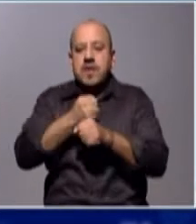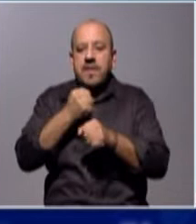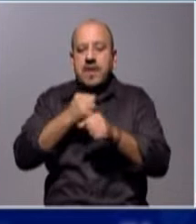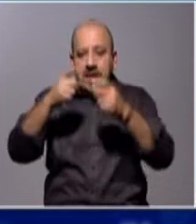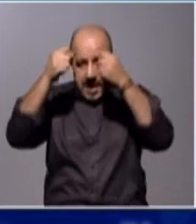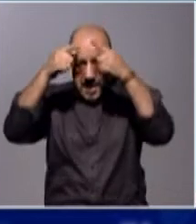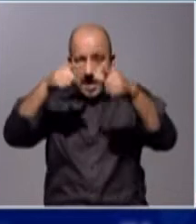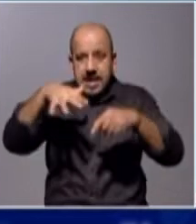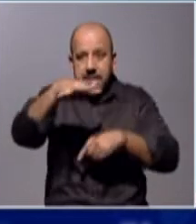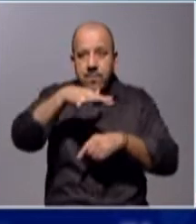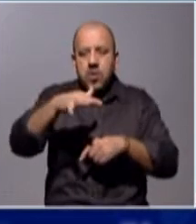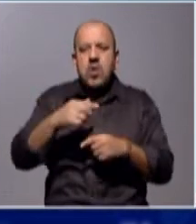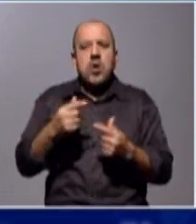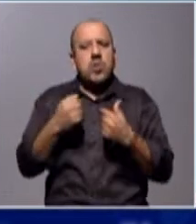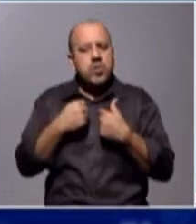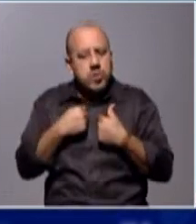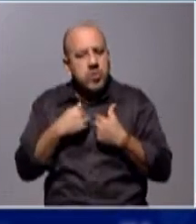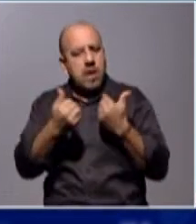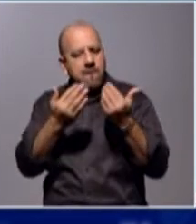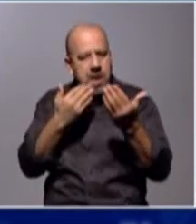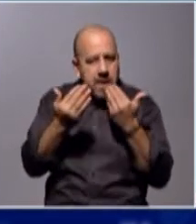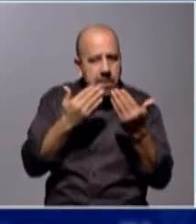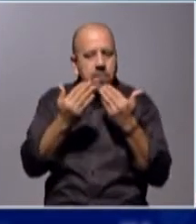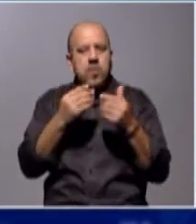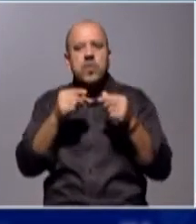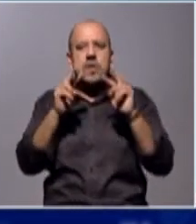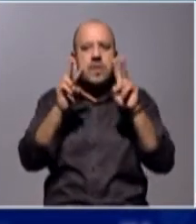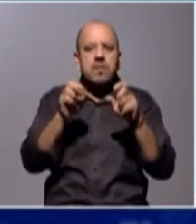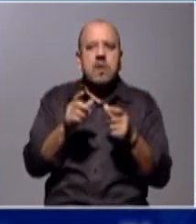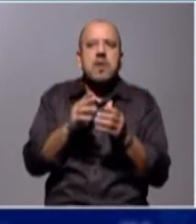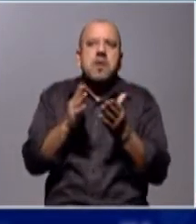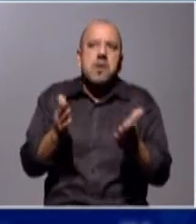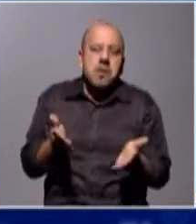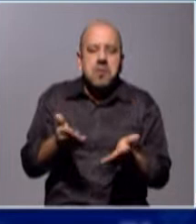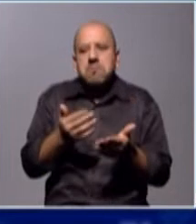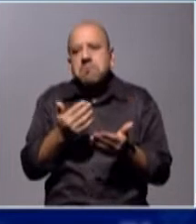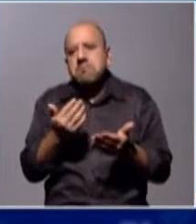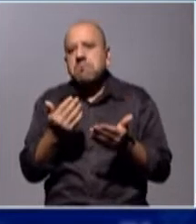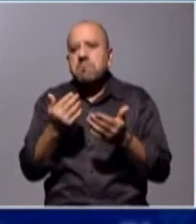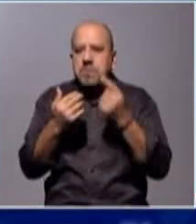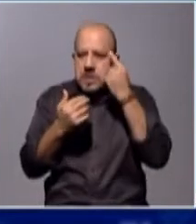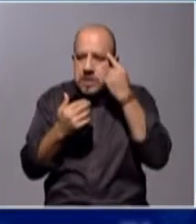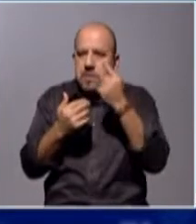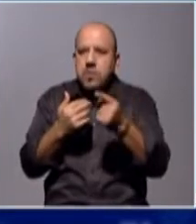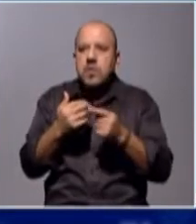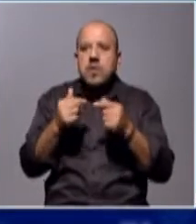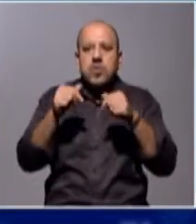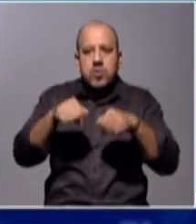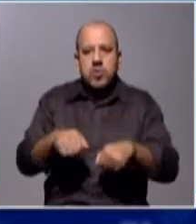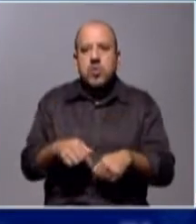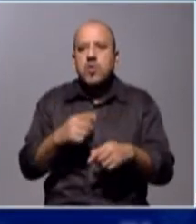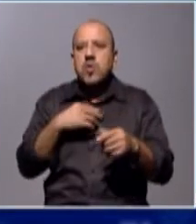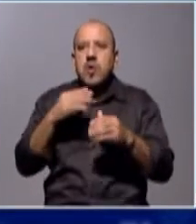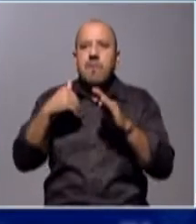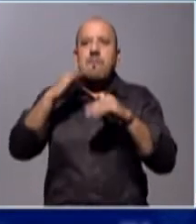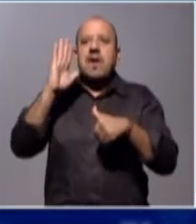y el tema se venía manejando y sabíamos, si bien no lo habíamos laudado entre nosotros, pero que no éramos la población de